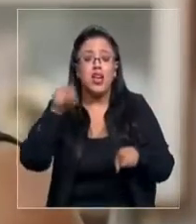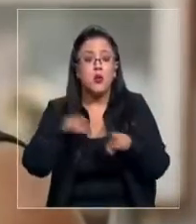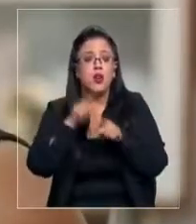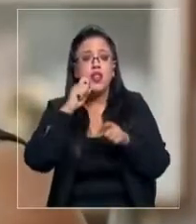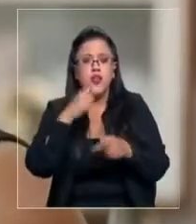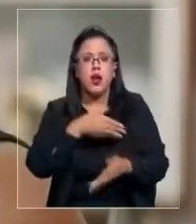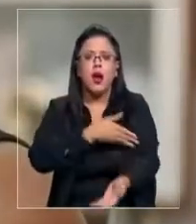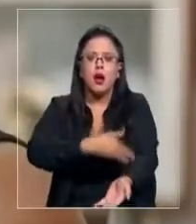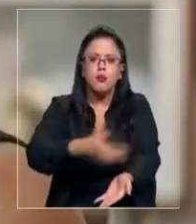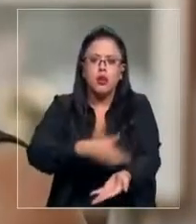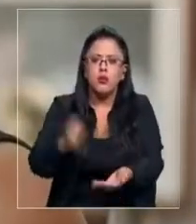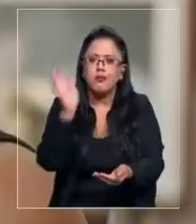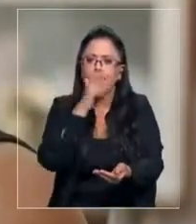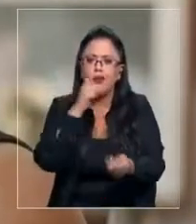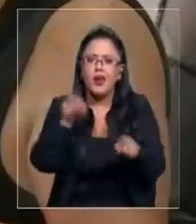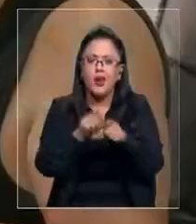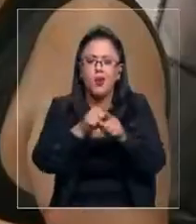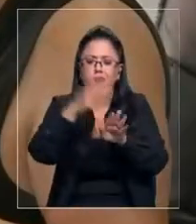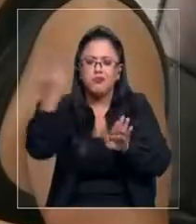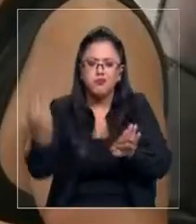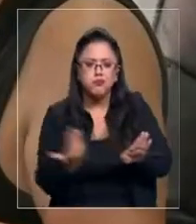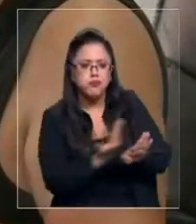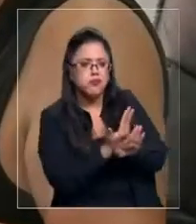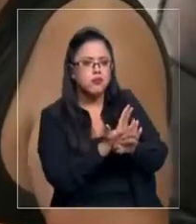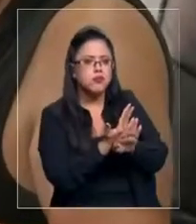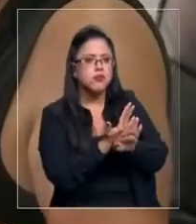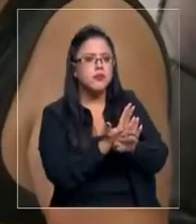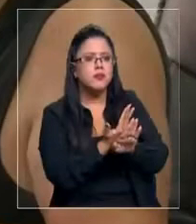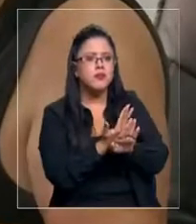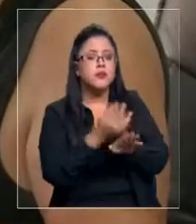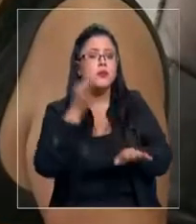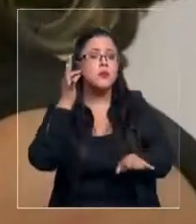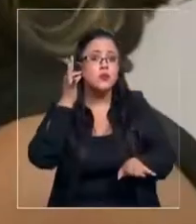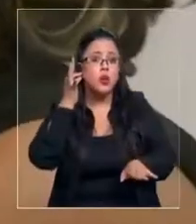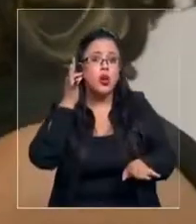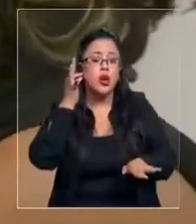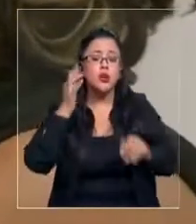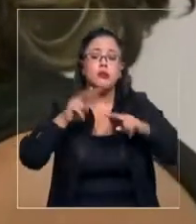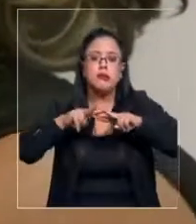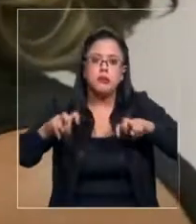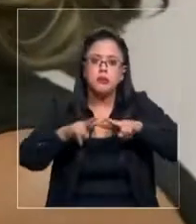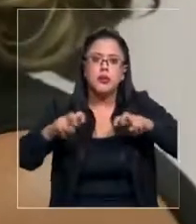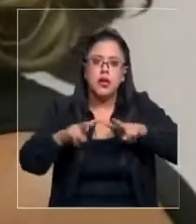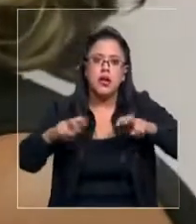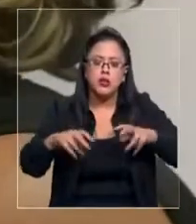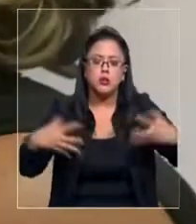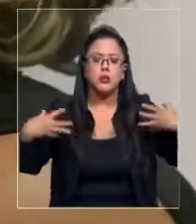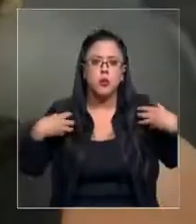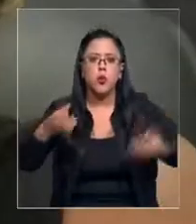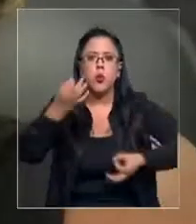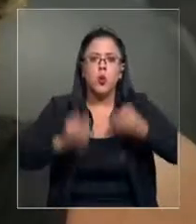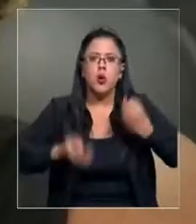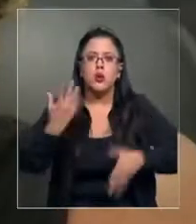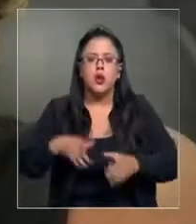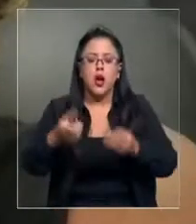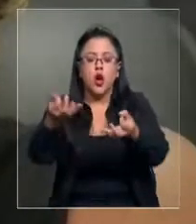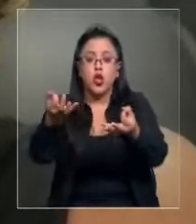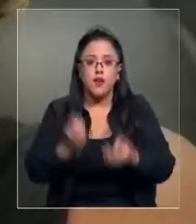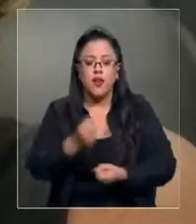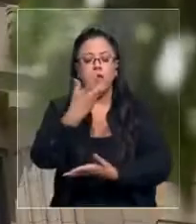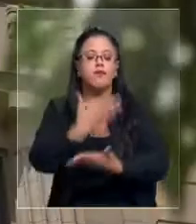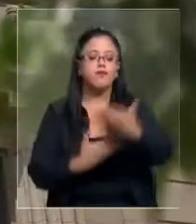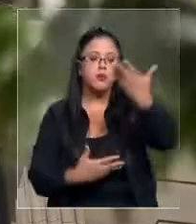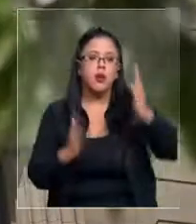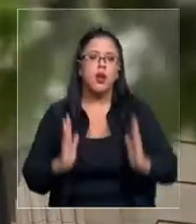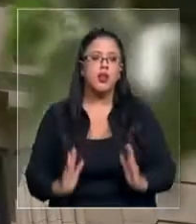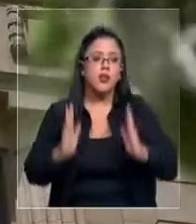respaldo. Había mucha comisión sin respaldo. Mercedes fue una de las peritos que por encargo judicial revisó la contabilidad de este edificio.